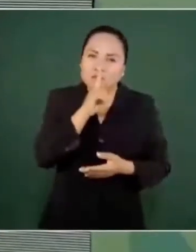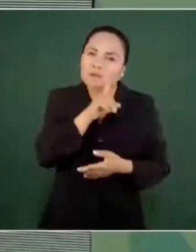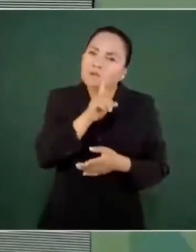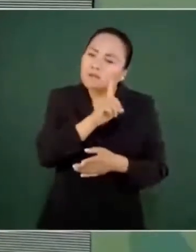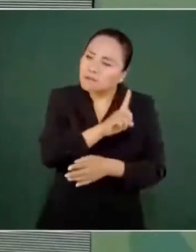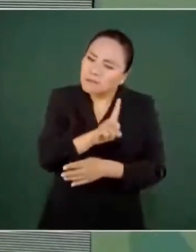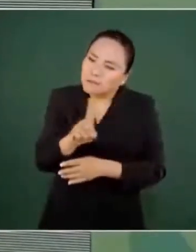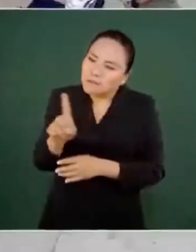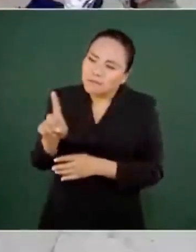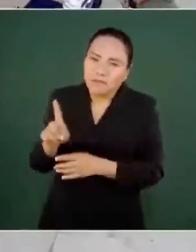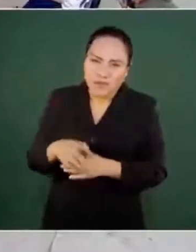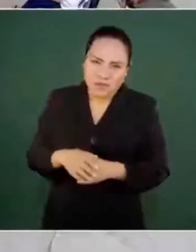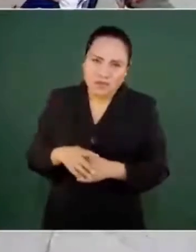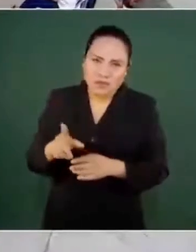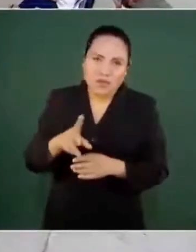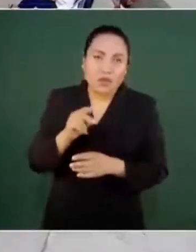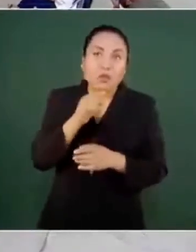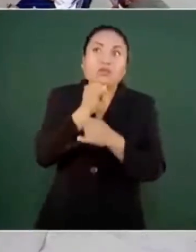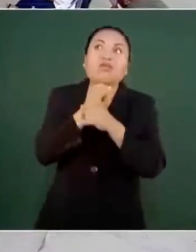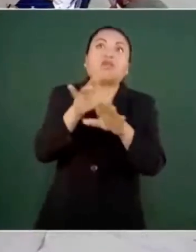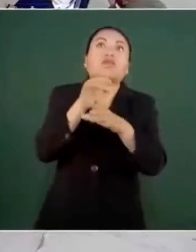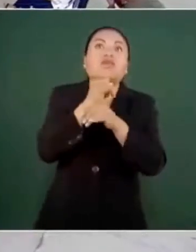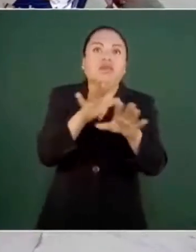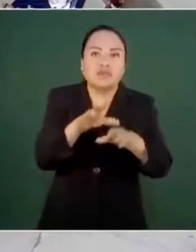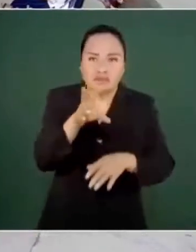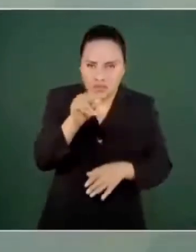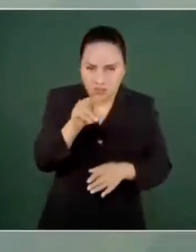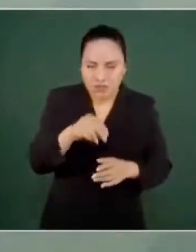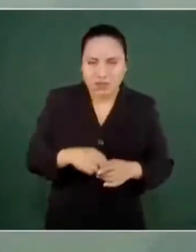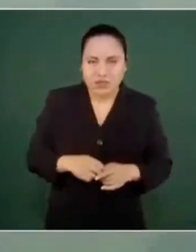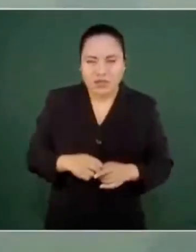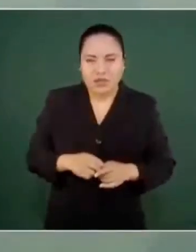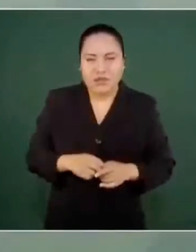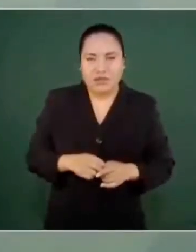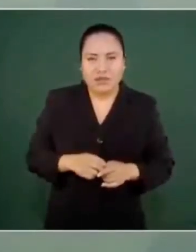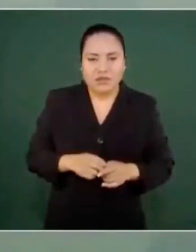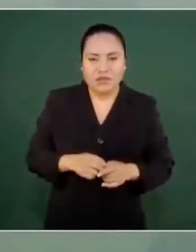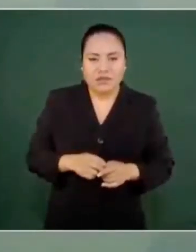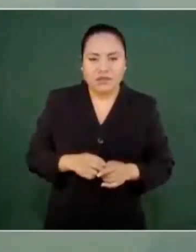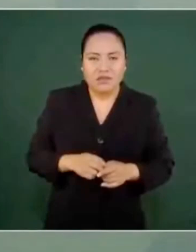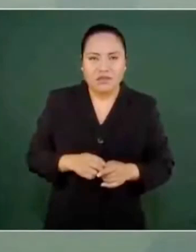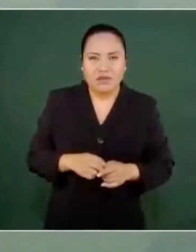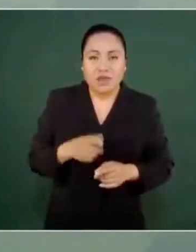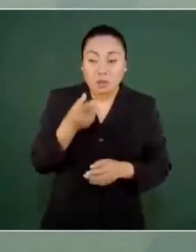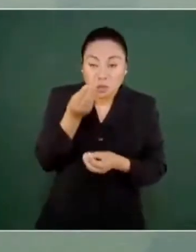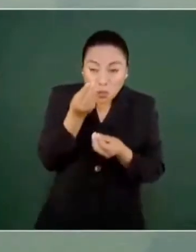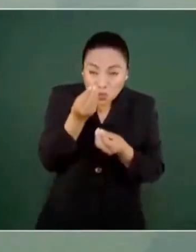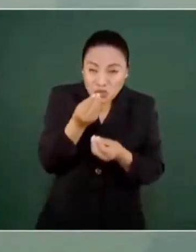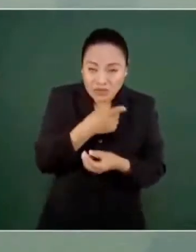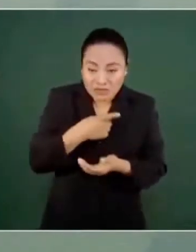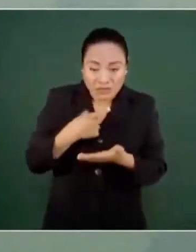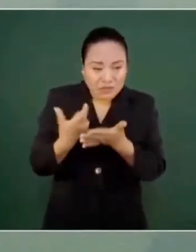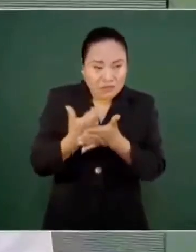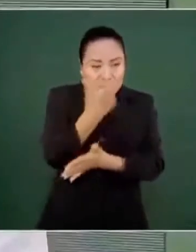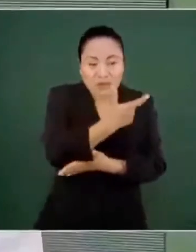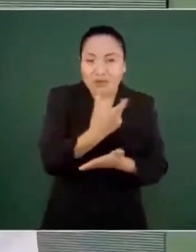pues ahora lo estoy diciendo, no era tanto el dinero, pero sí